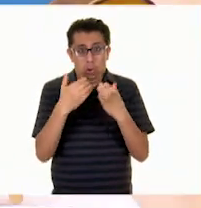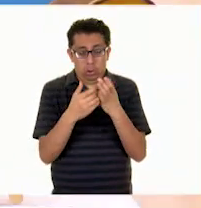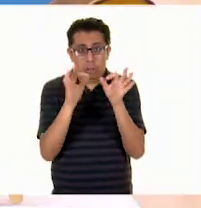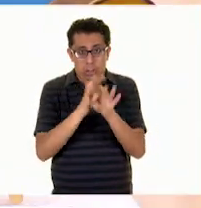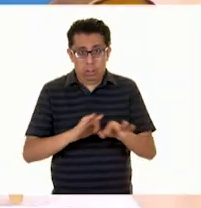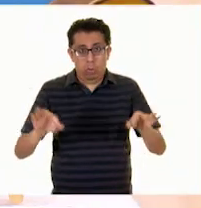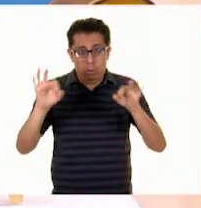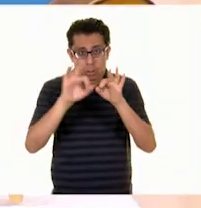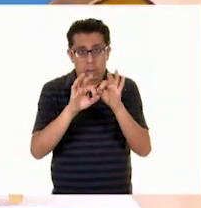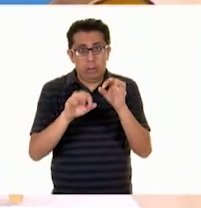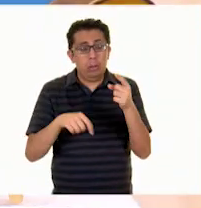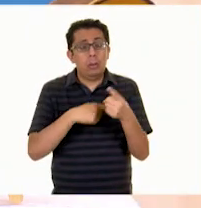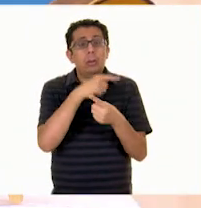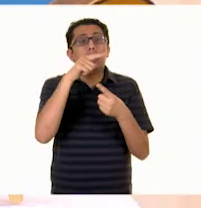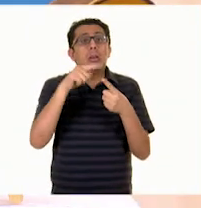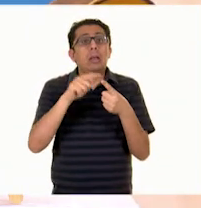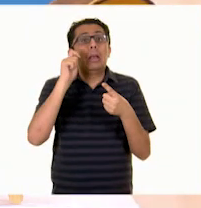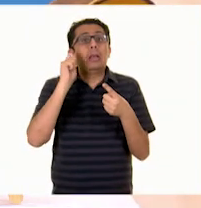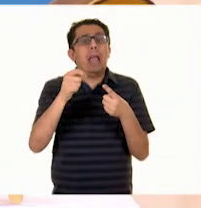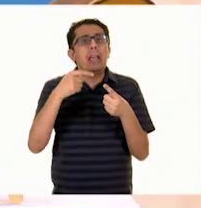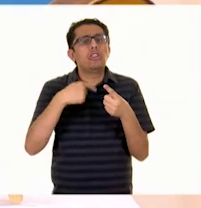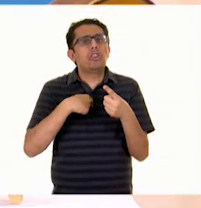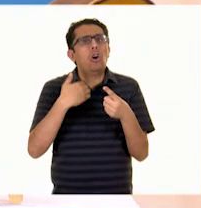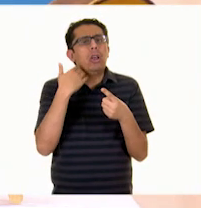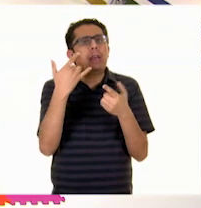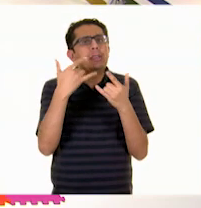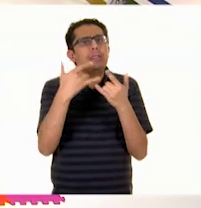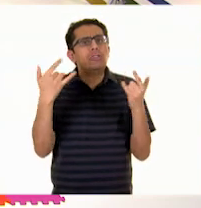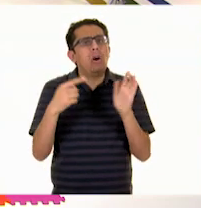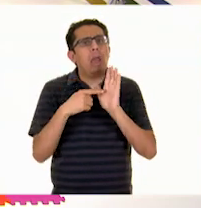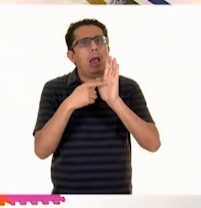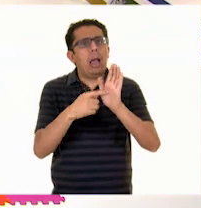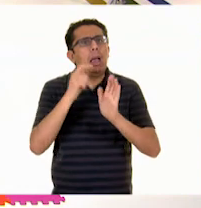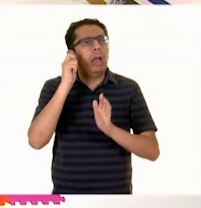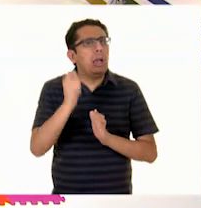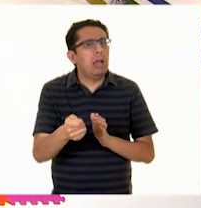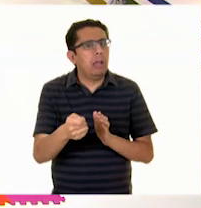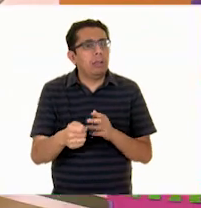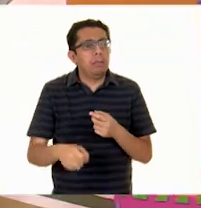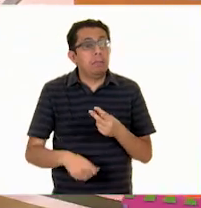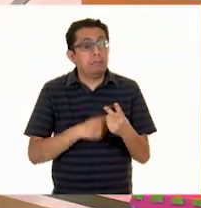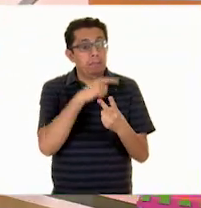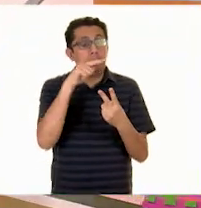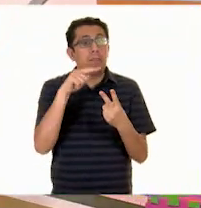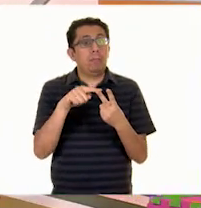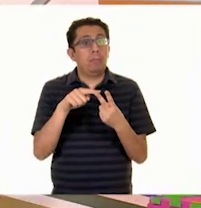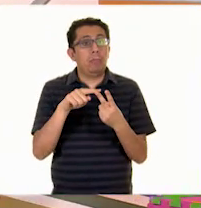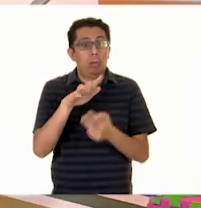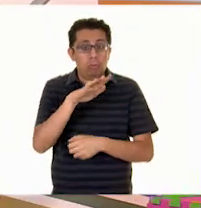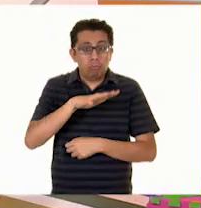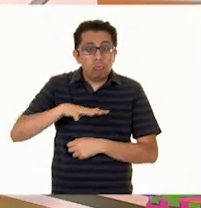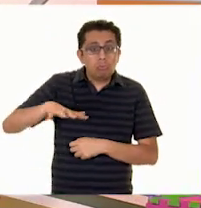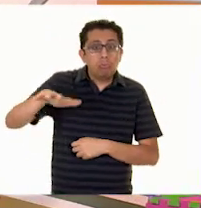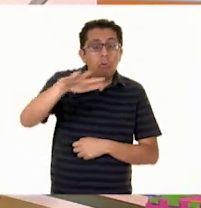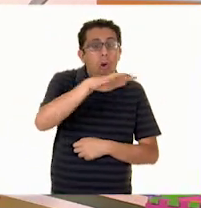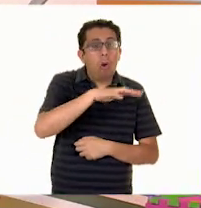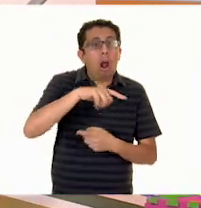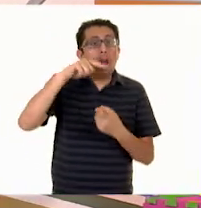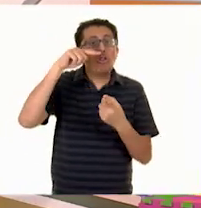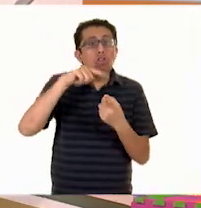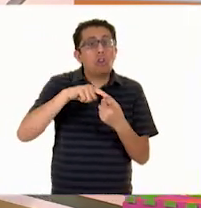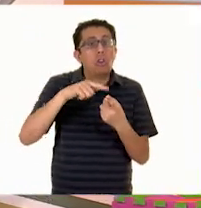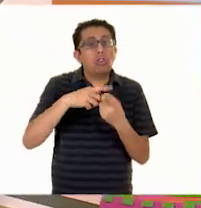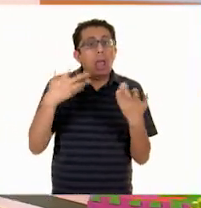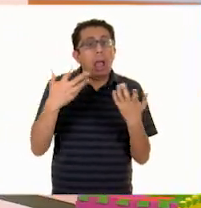que es la historia que quiero contar, el espacio donde voy a organizar